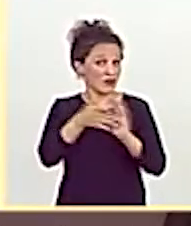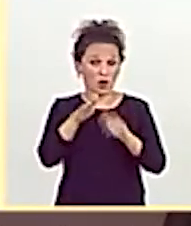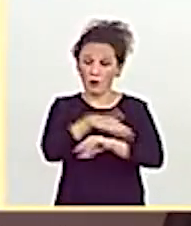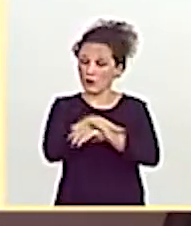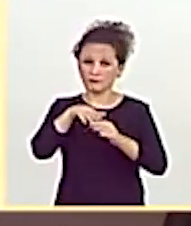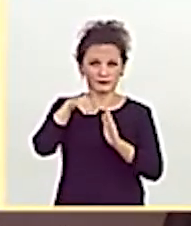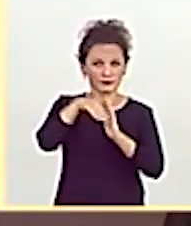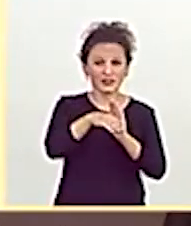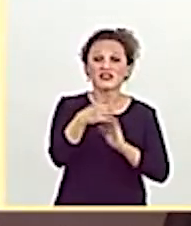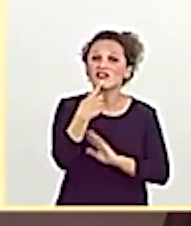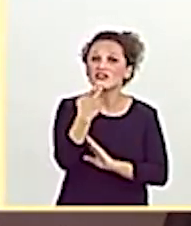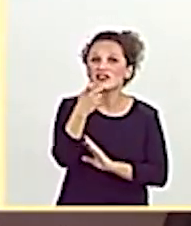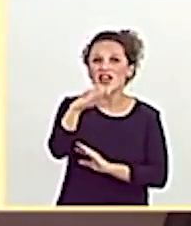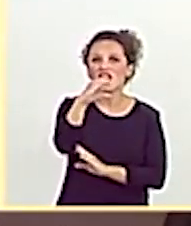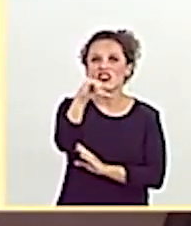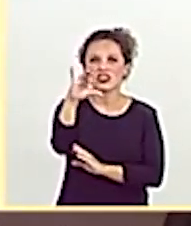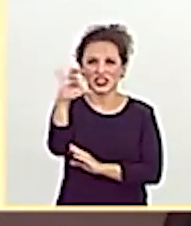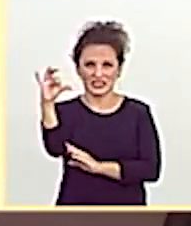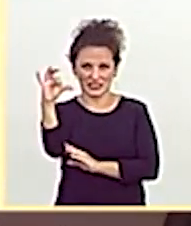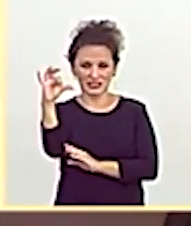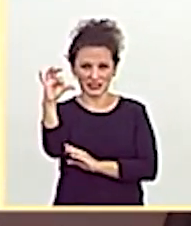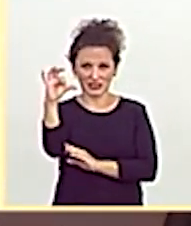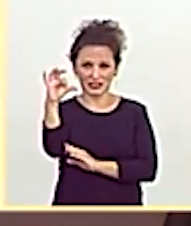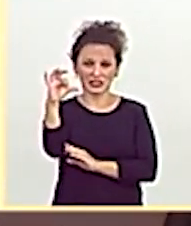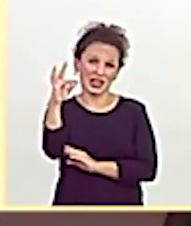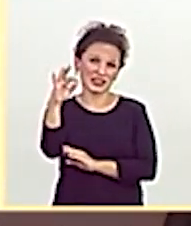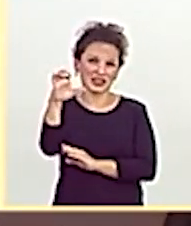que el CIS, el CIS de Tezanos.